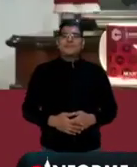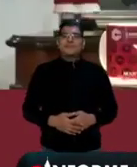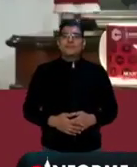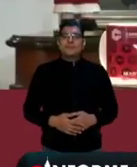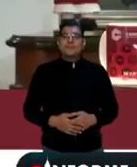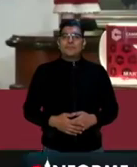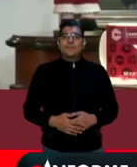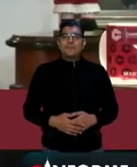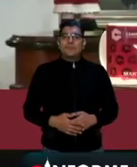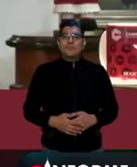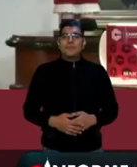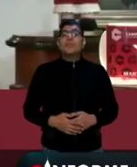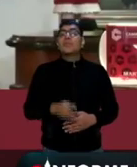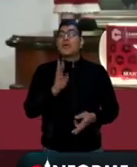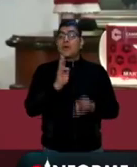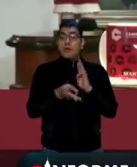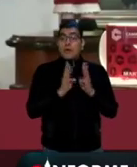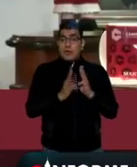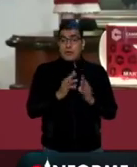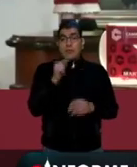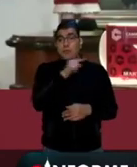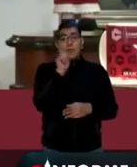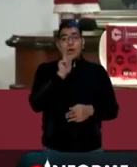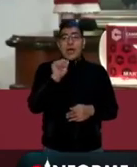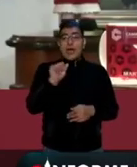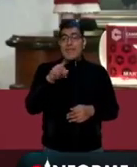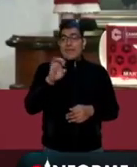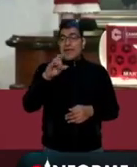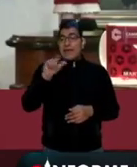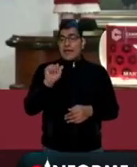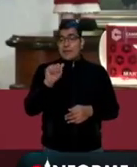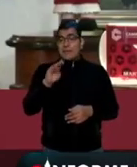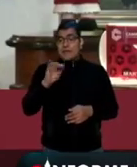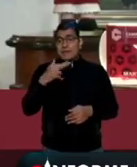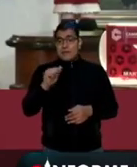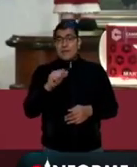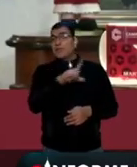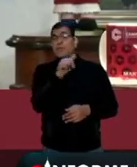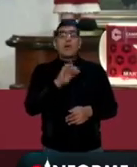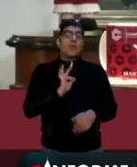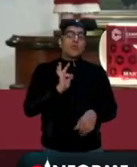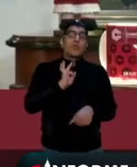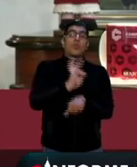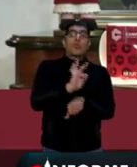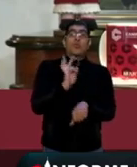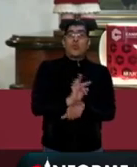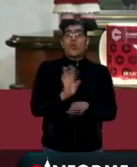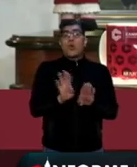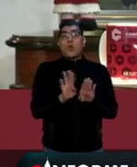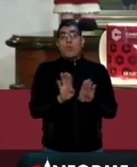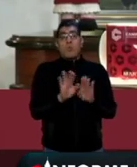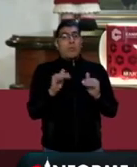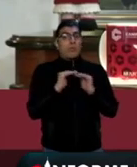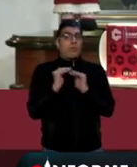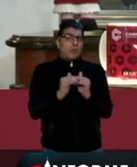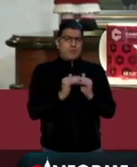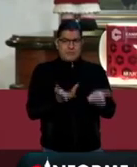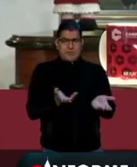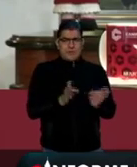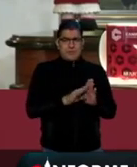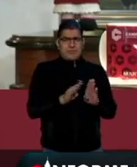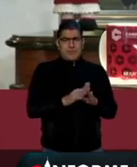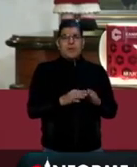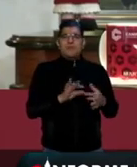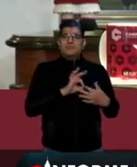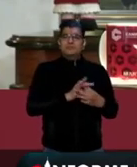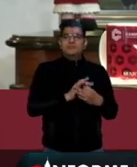Es un WhatsApp de Adela Micha que se volvió de repente muy defensora de las mujeres, de Lord Brother